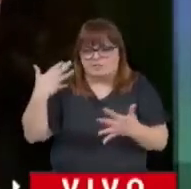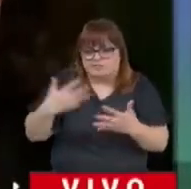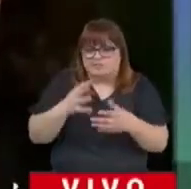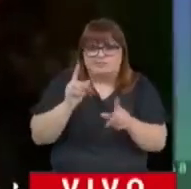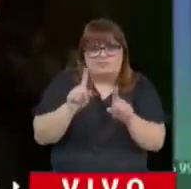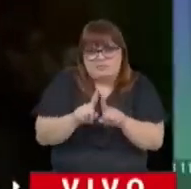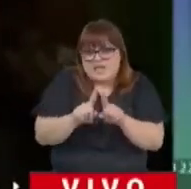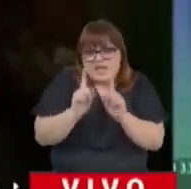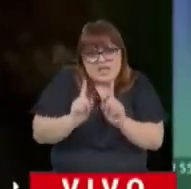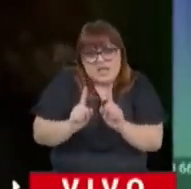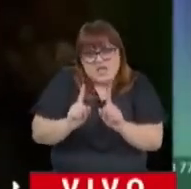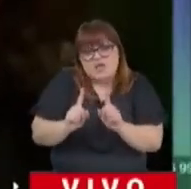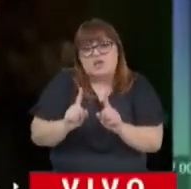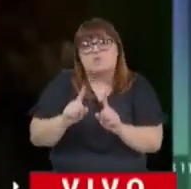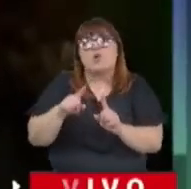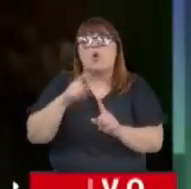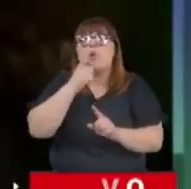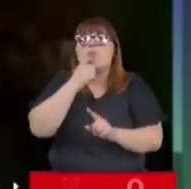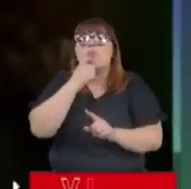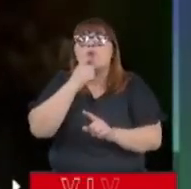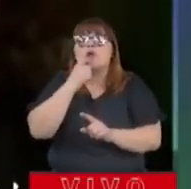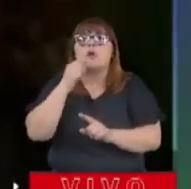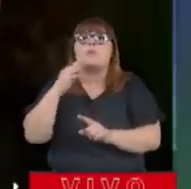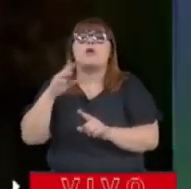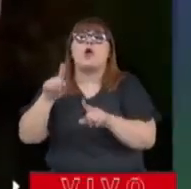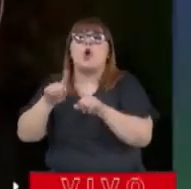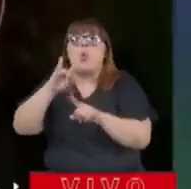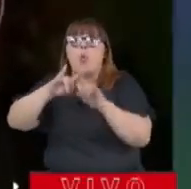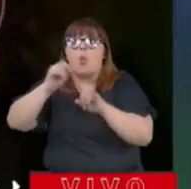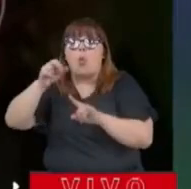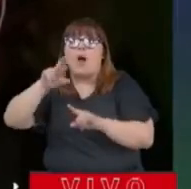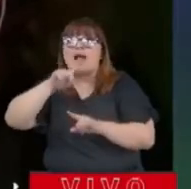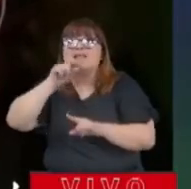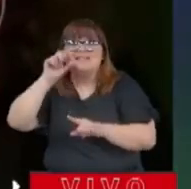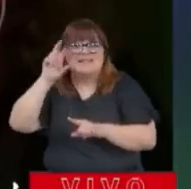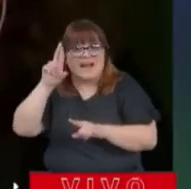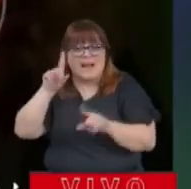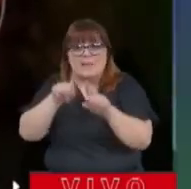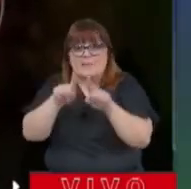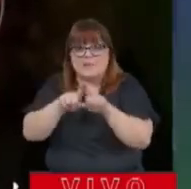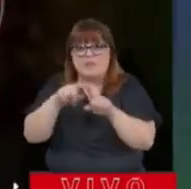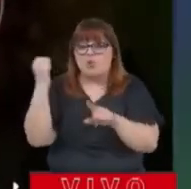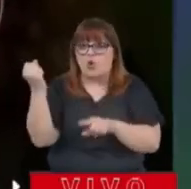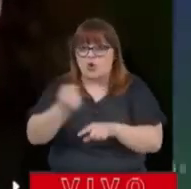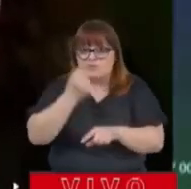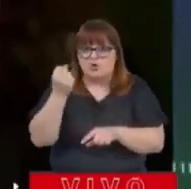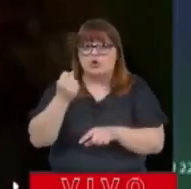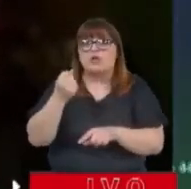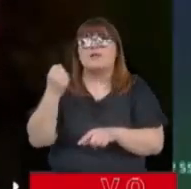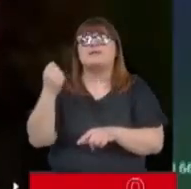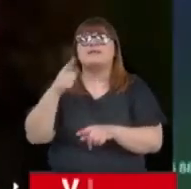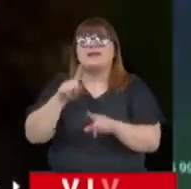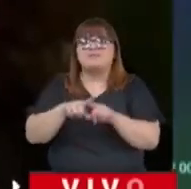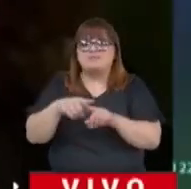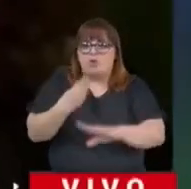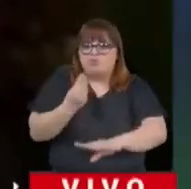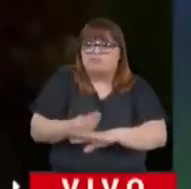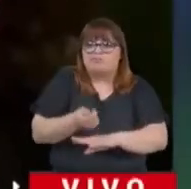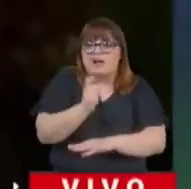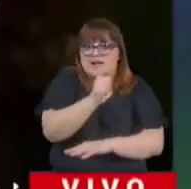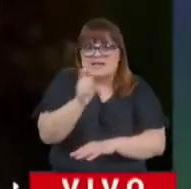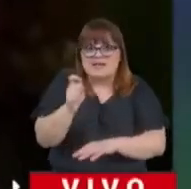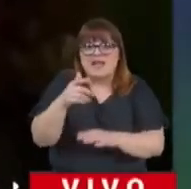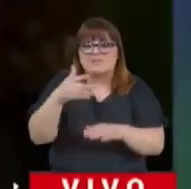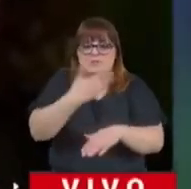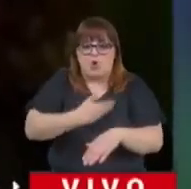Pero de alguna manera, en el caso de Walter Guñibesky, haciendo también siempre esta referencia a lo que se representa